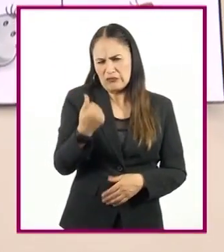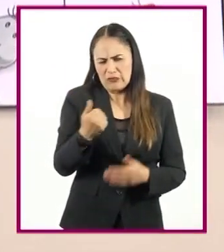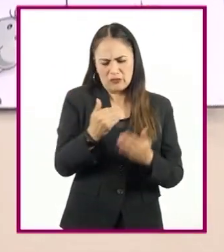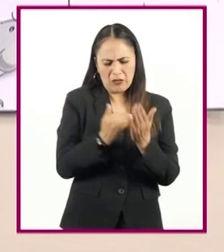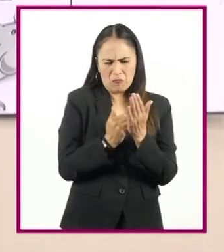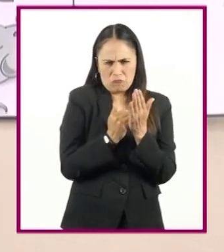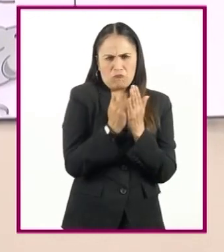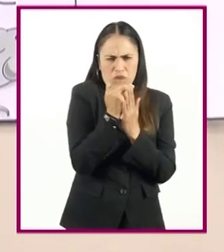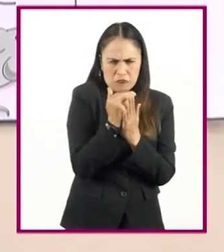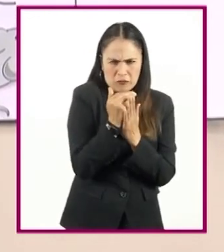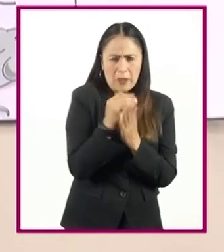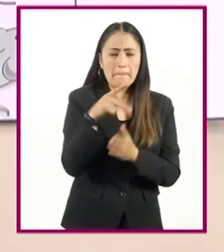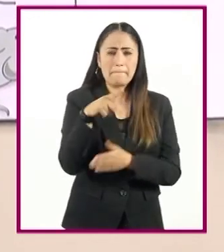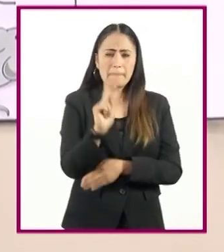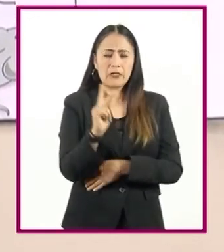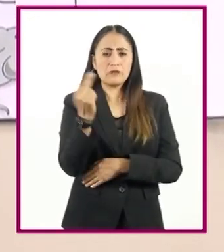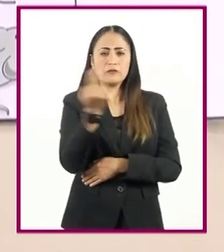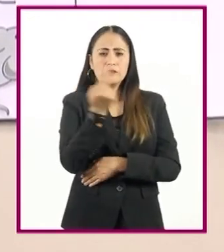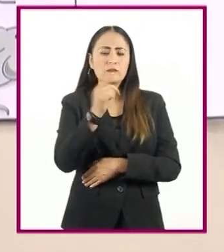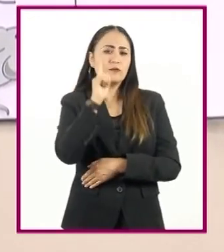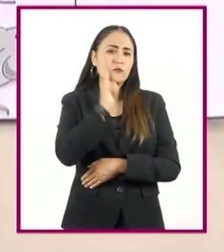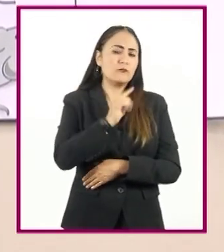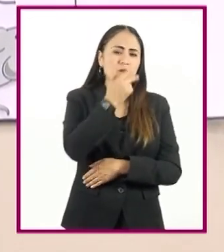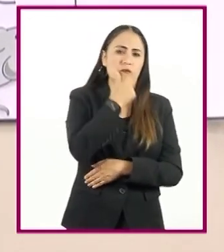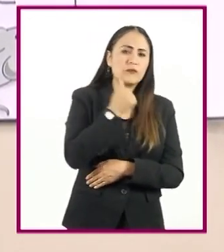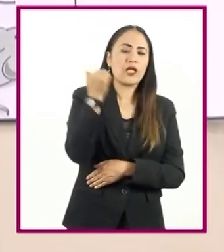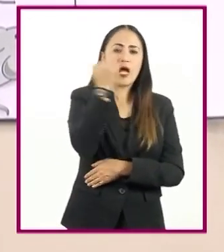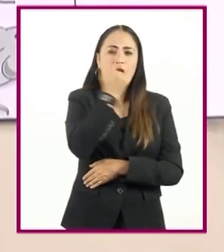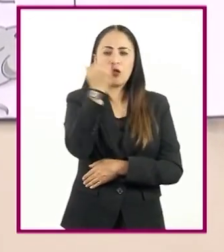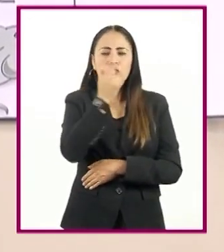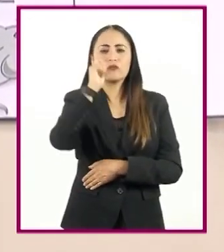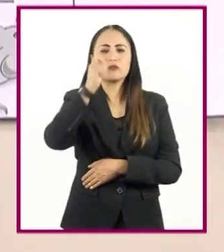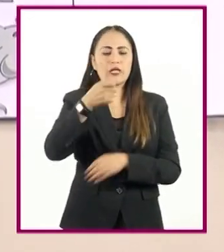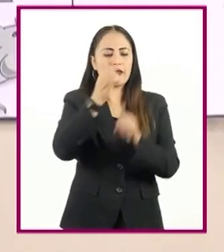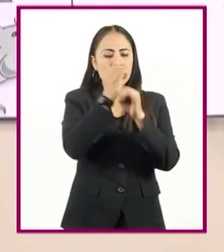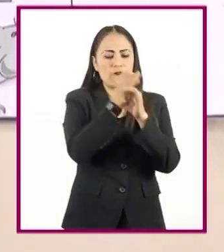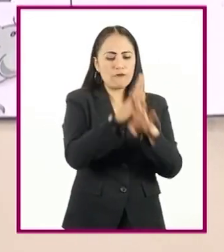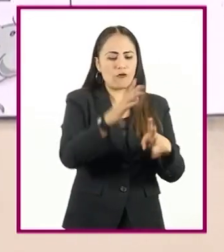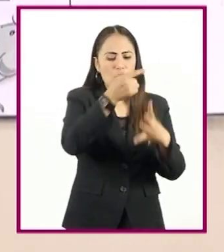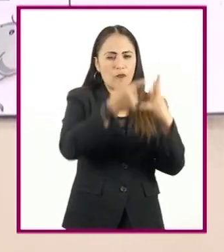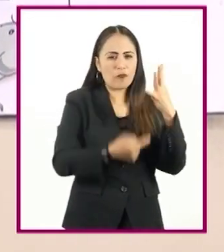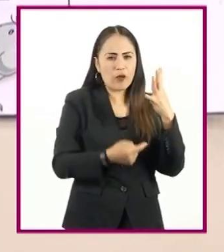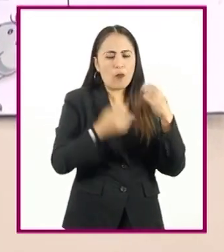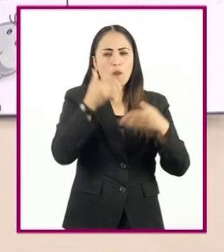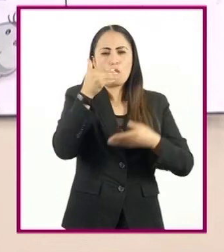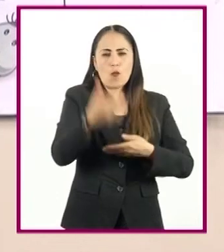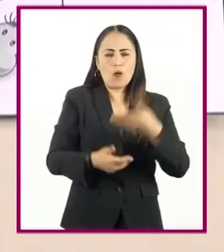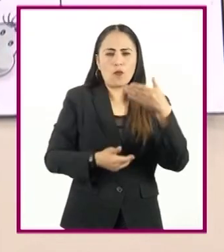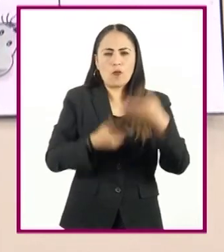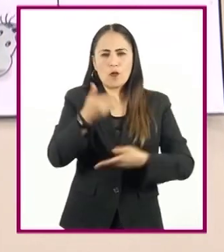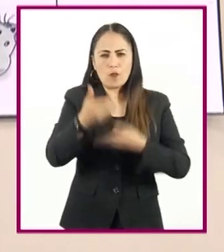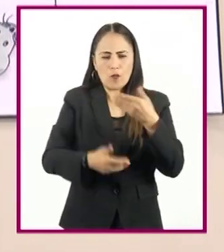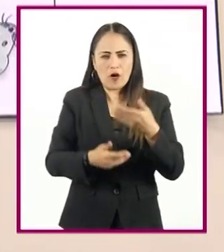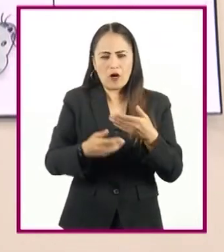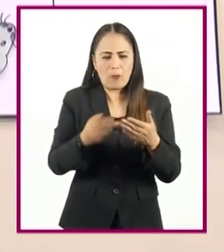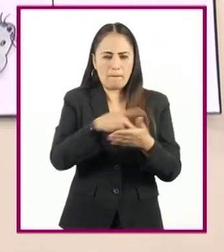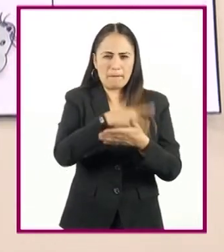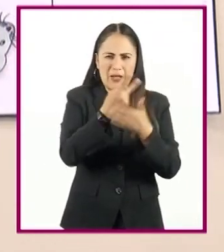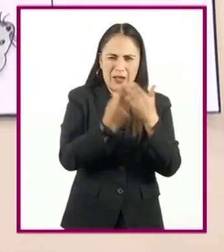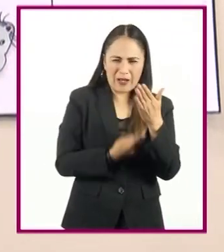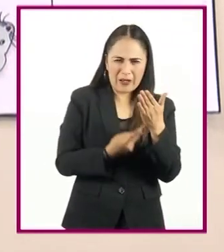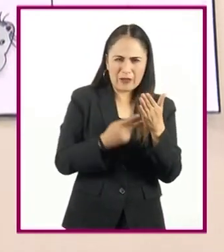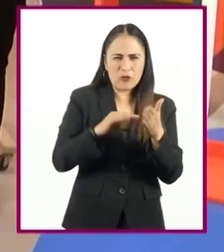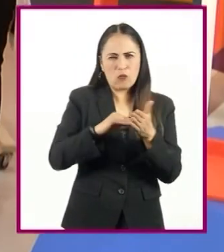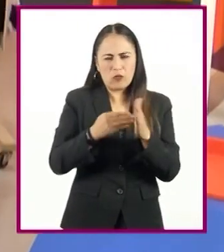pero es necesario decirles a nuestras alumnas y alumnos que el informe debe reflejar lo sistemático que fue todo el proceso desde su planeación hasta su